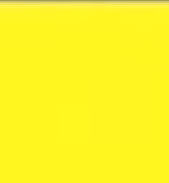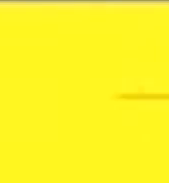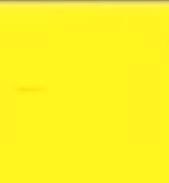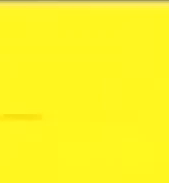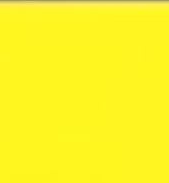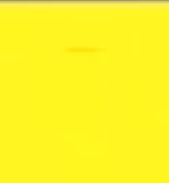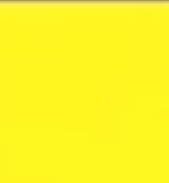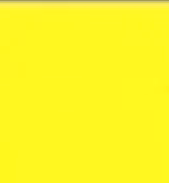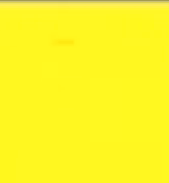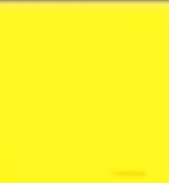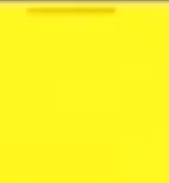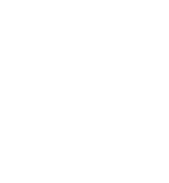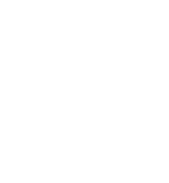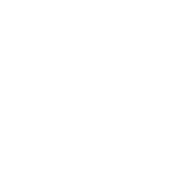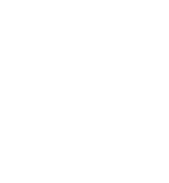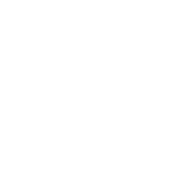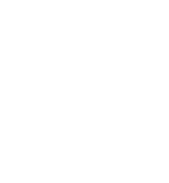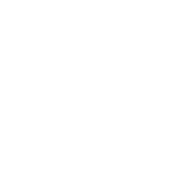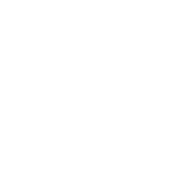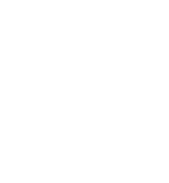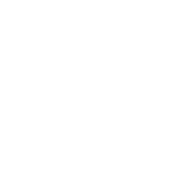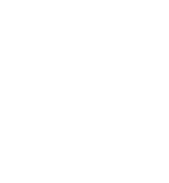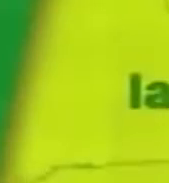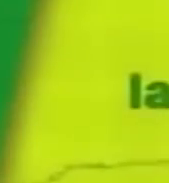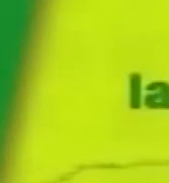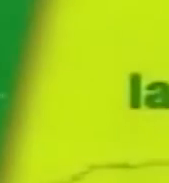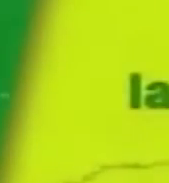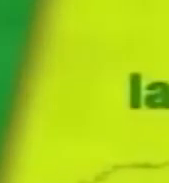cuidado Valora tu vida Y la de los demás